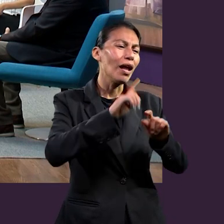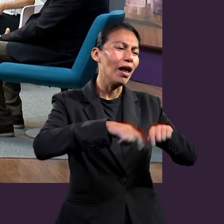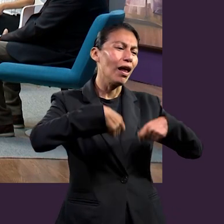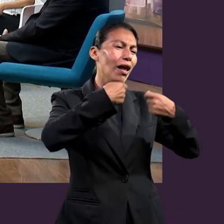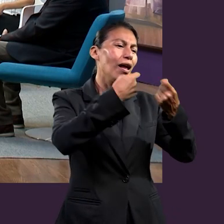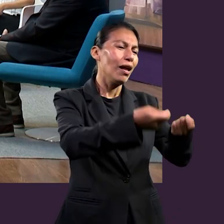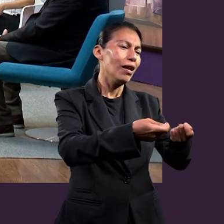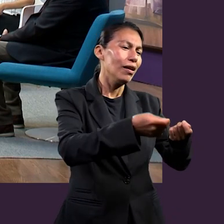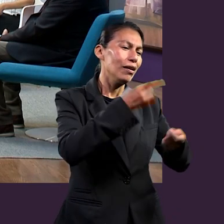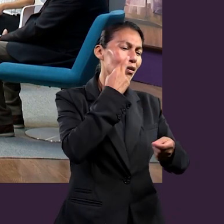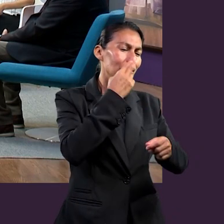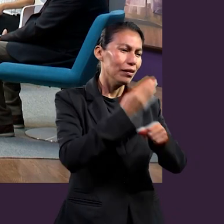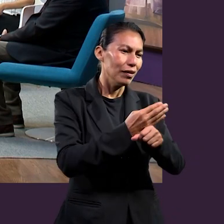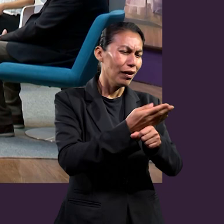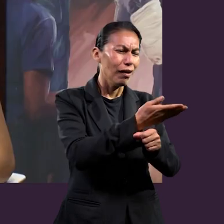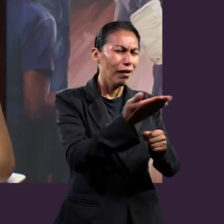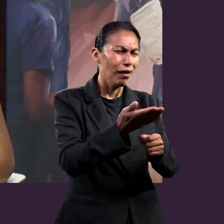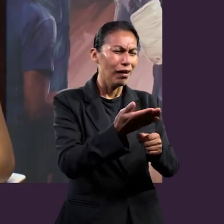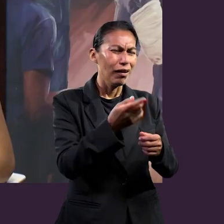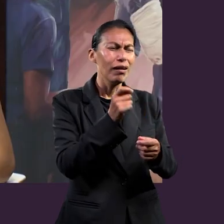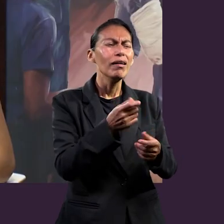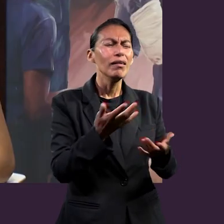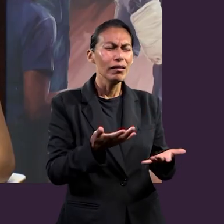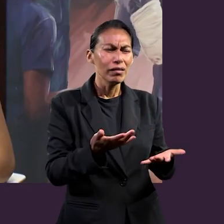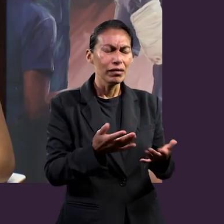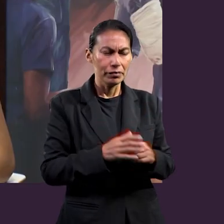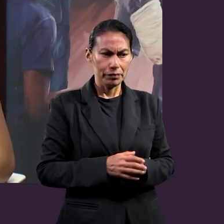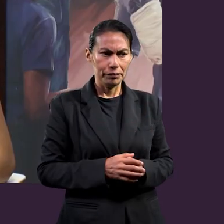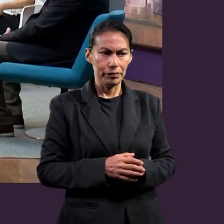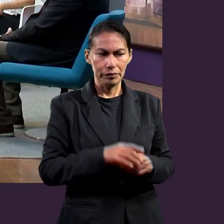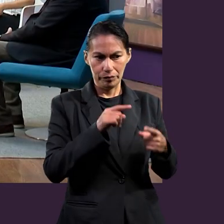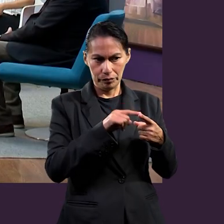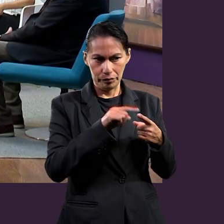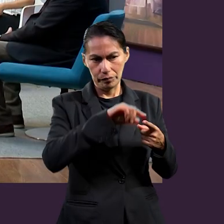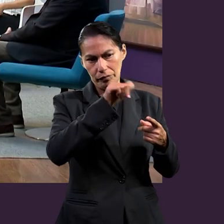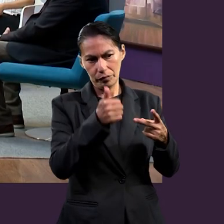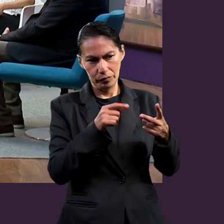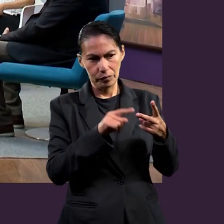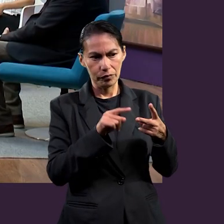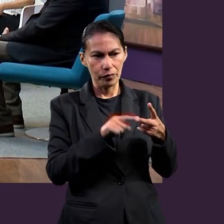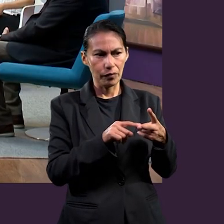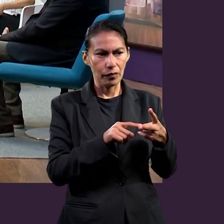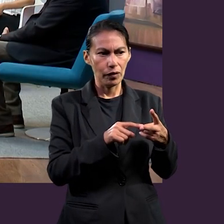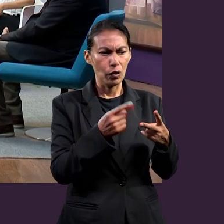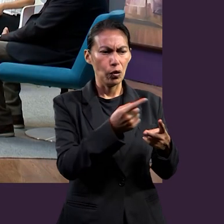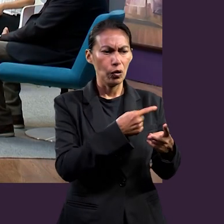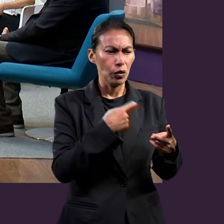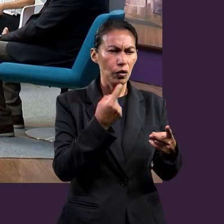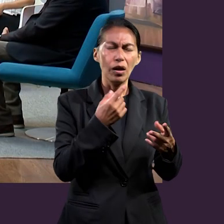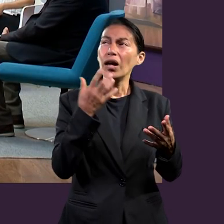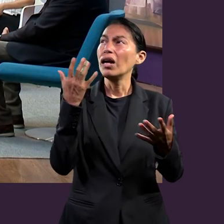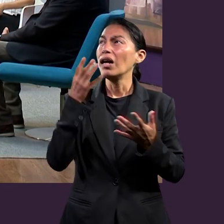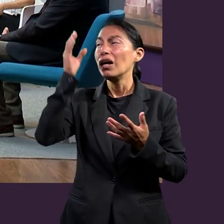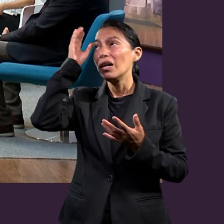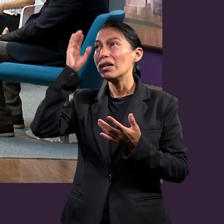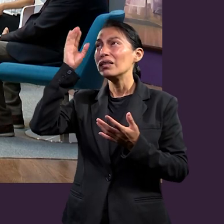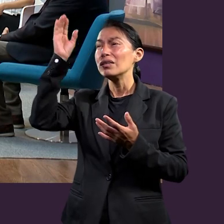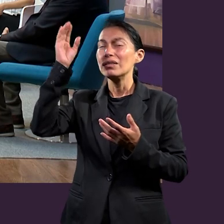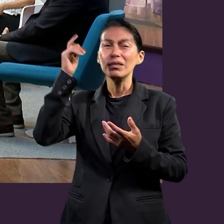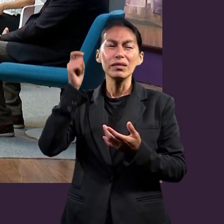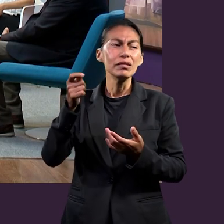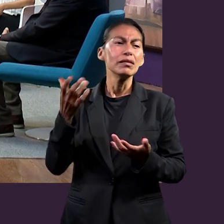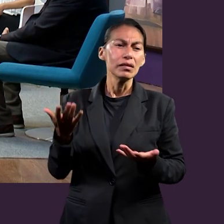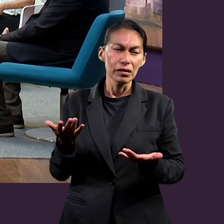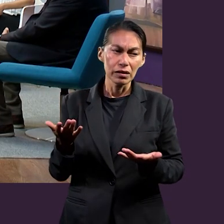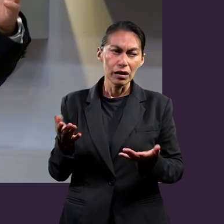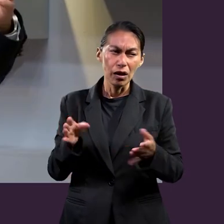matrimonio a través del apóstol Pablo? En el contexto de la familia, ¿no? Y segundo, ¿qué nos enseña de nuestra actitud hacia Cristo en este asunto